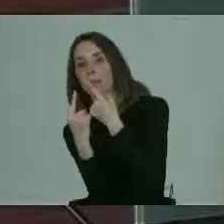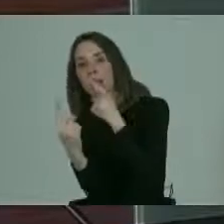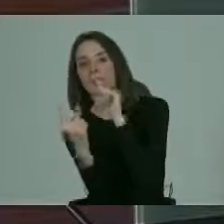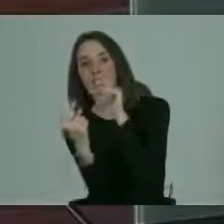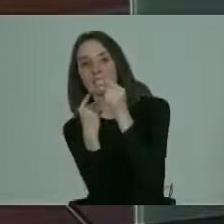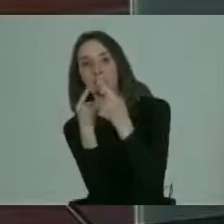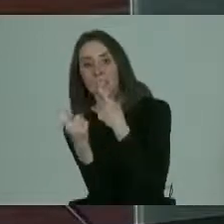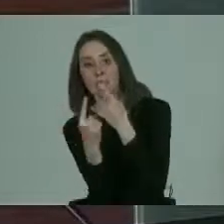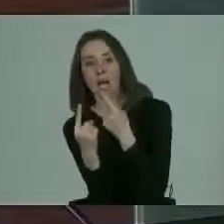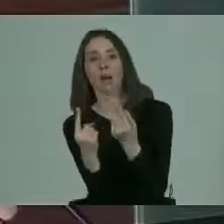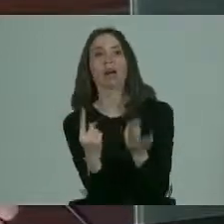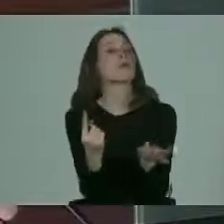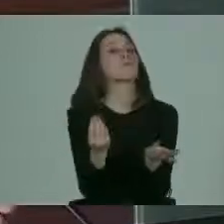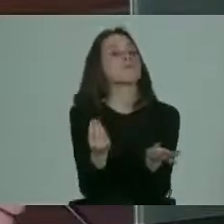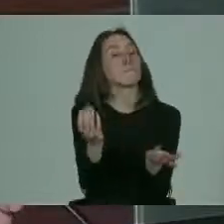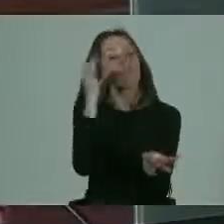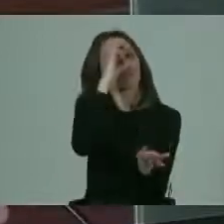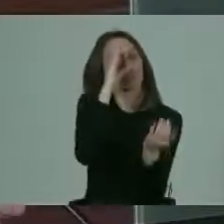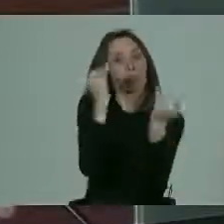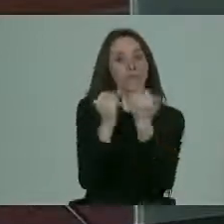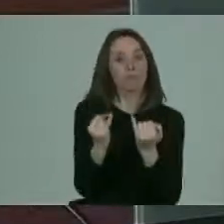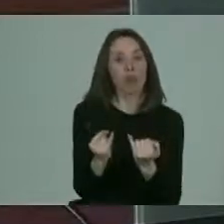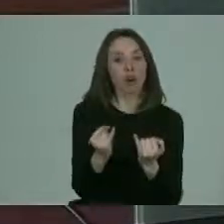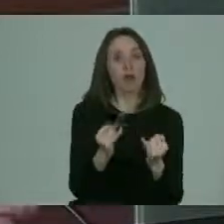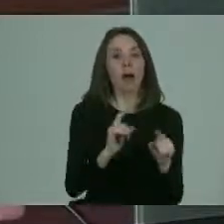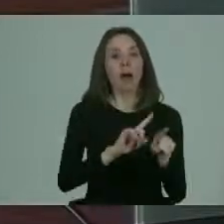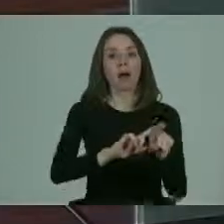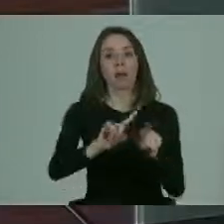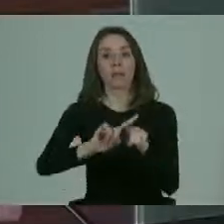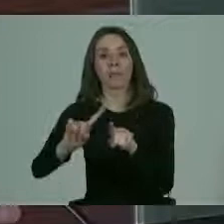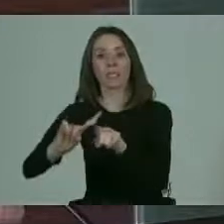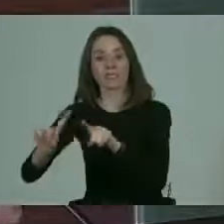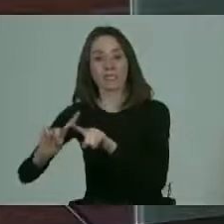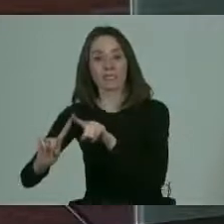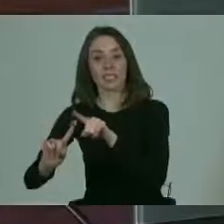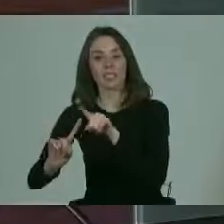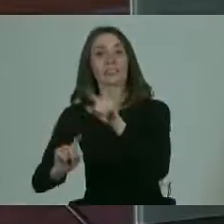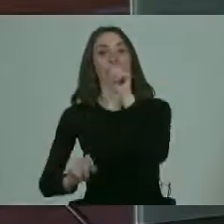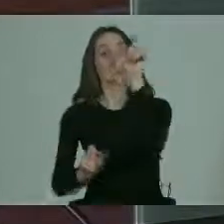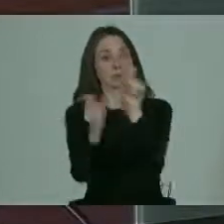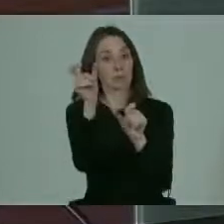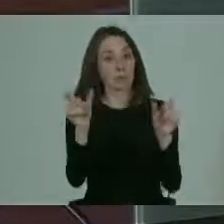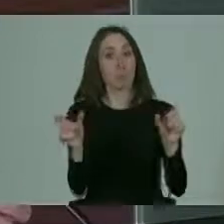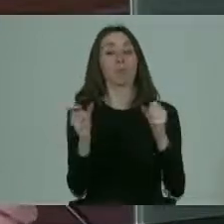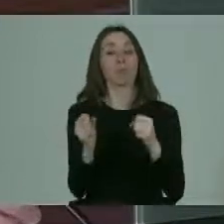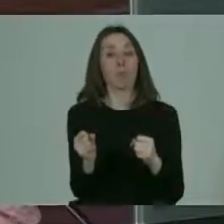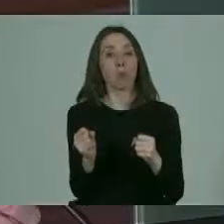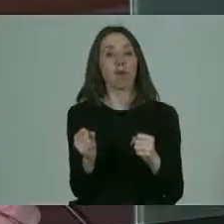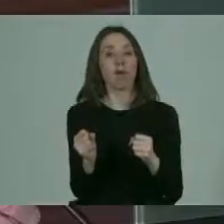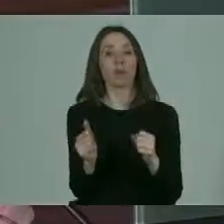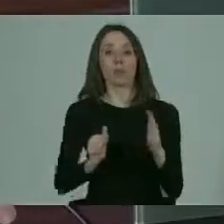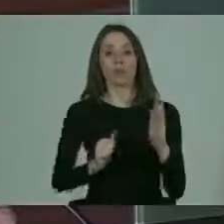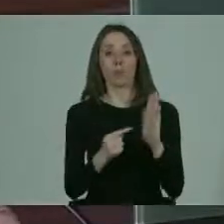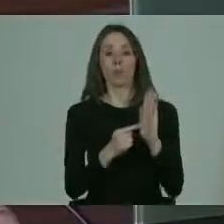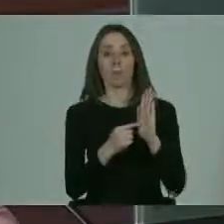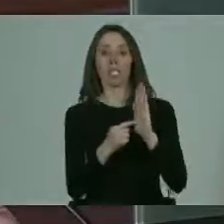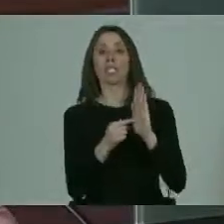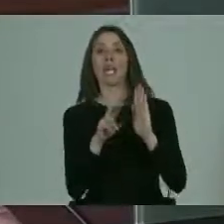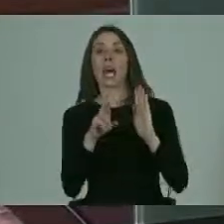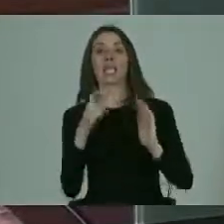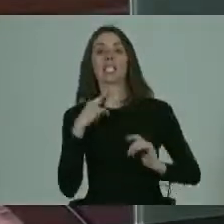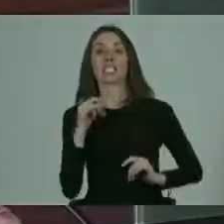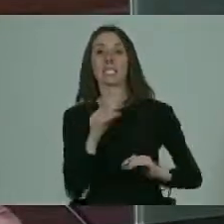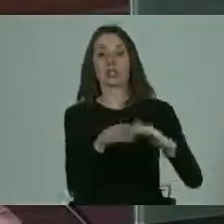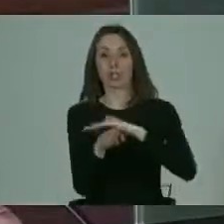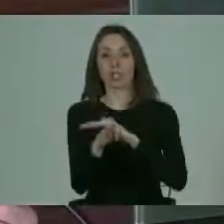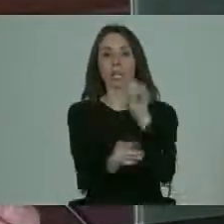dar entonces buscar las fórmulas para que distintas diversidades puedan cumplir esos requisitos de ingreso y contar con